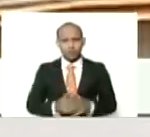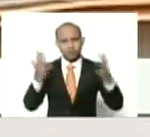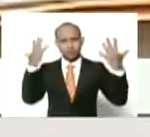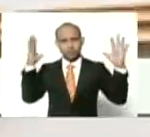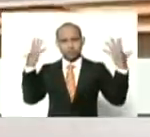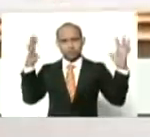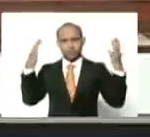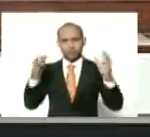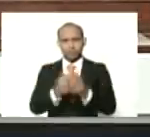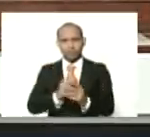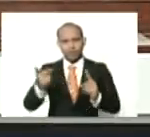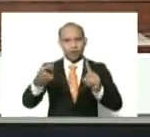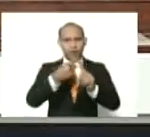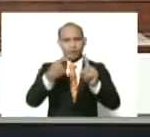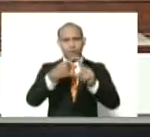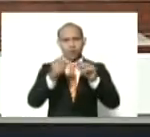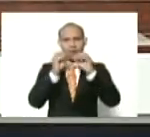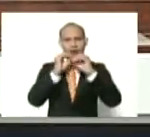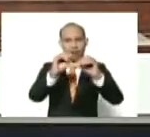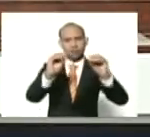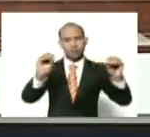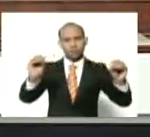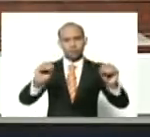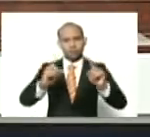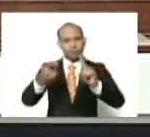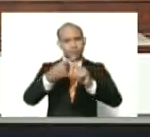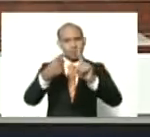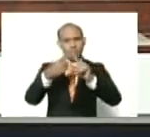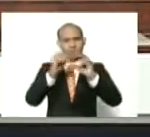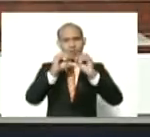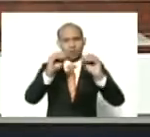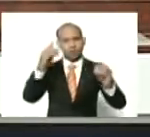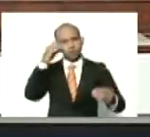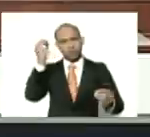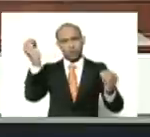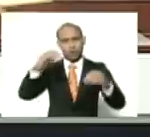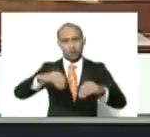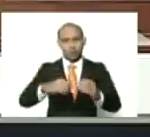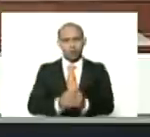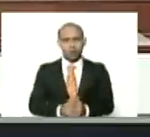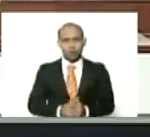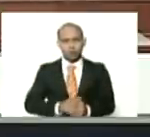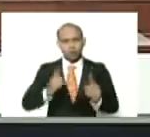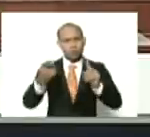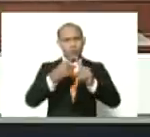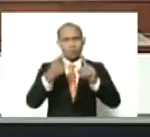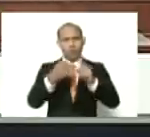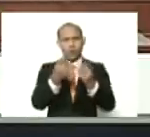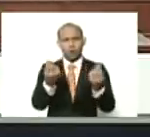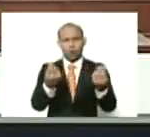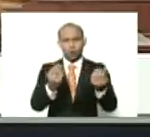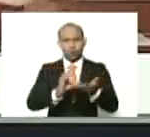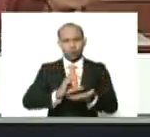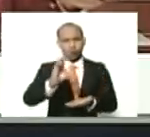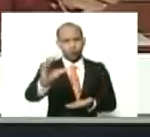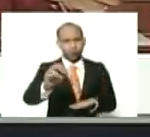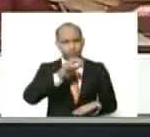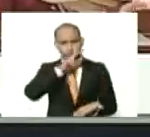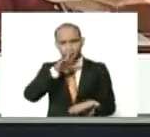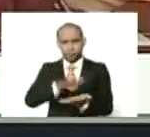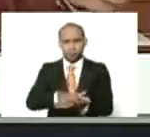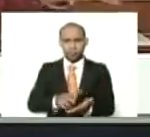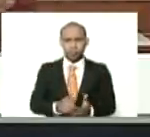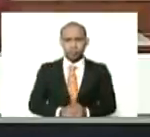primer anuncio, primer acuerdo, primeros recursos, cúmplase